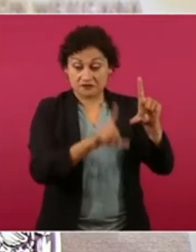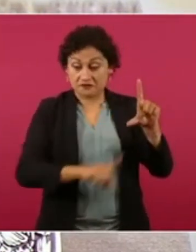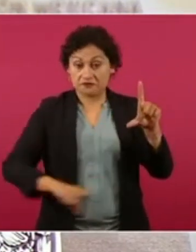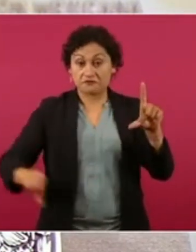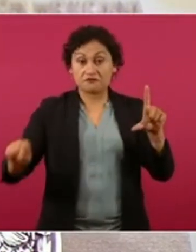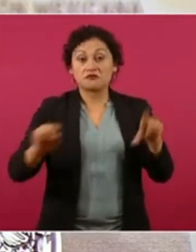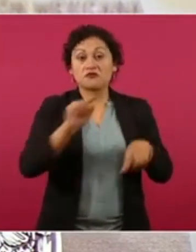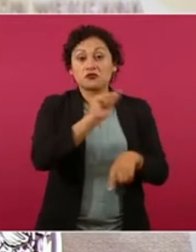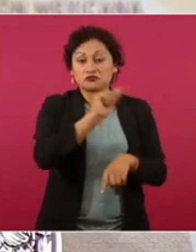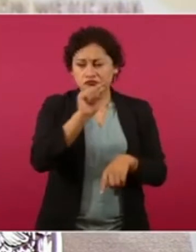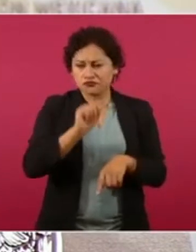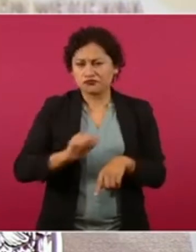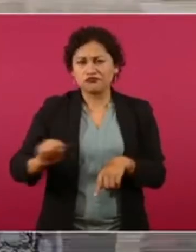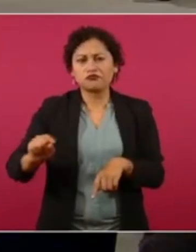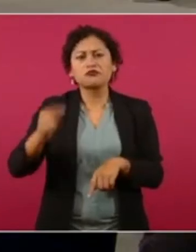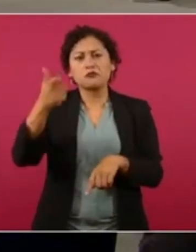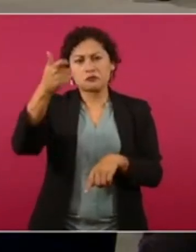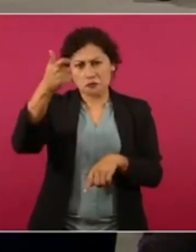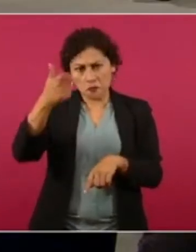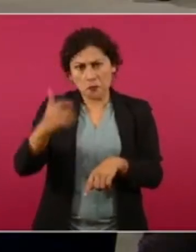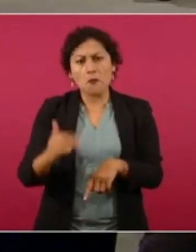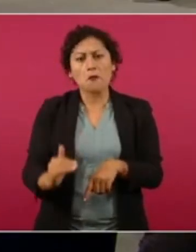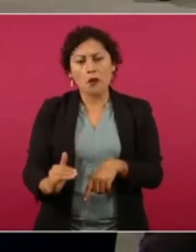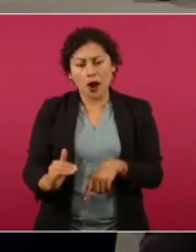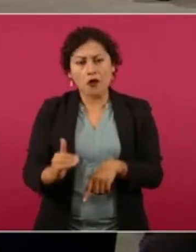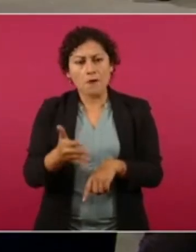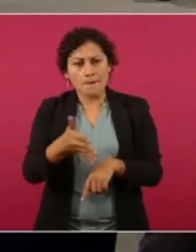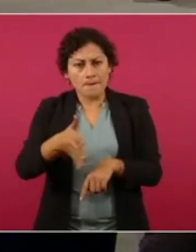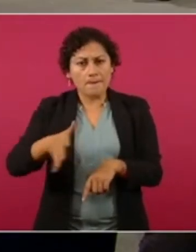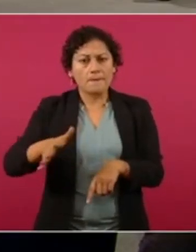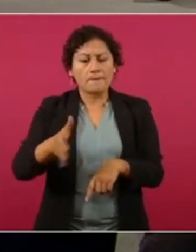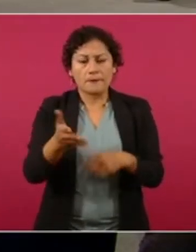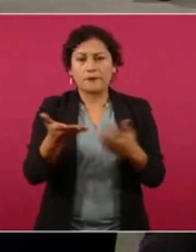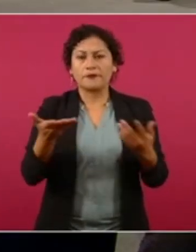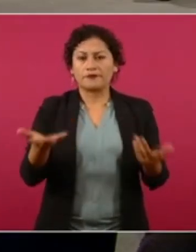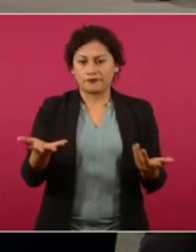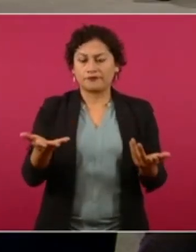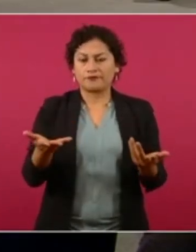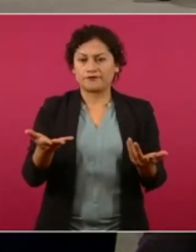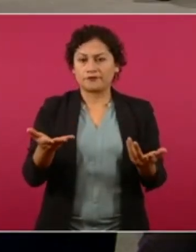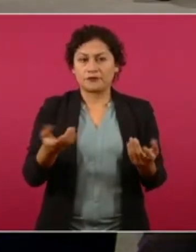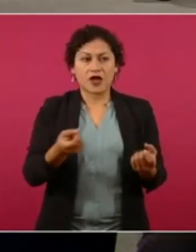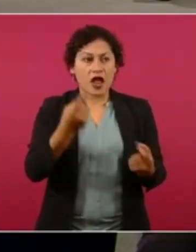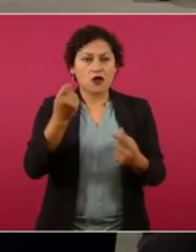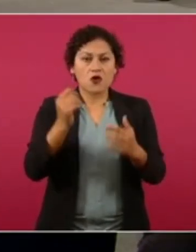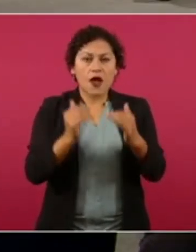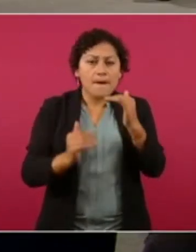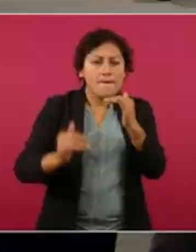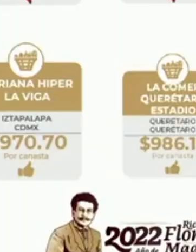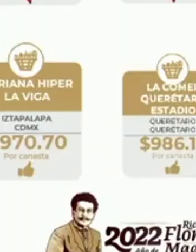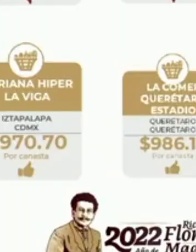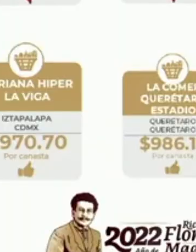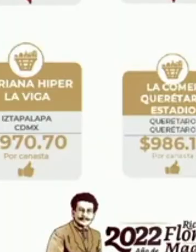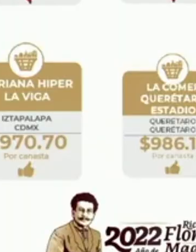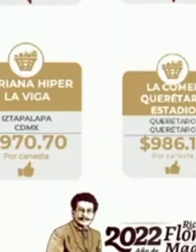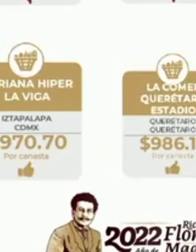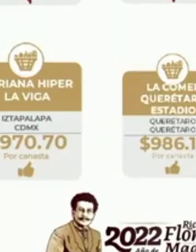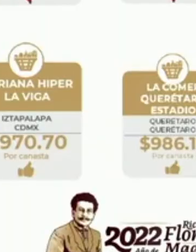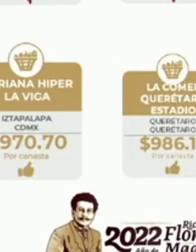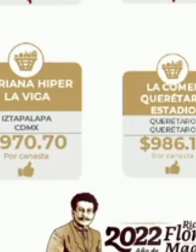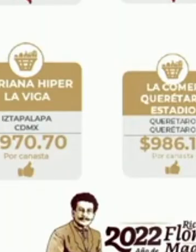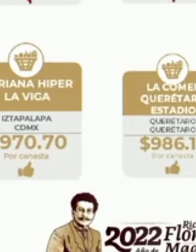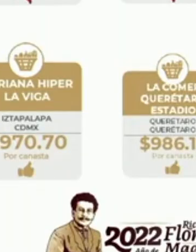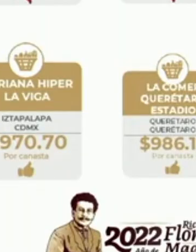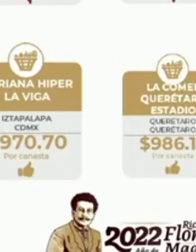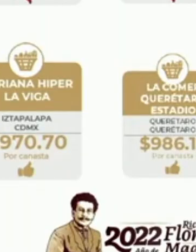o no supera los mil 39. Por ejemplo, Soriana